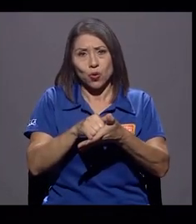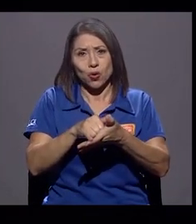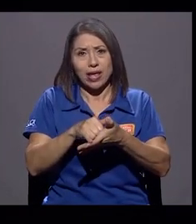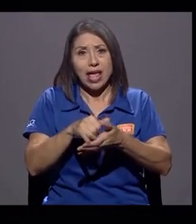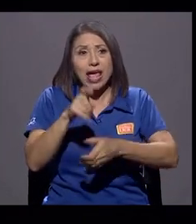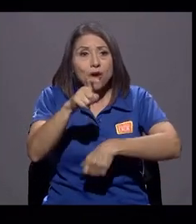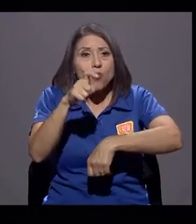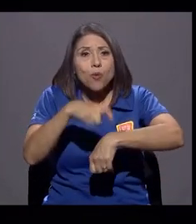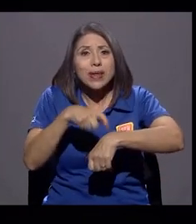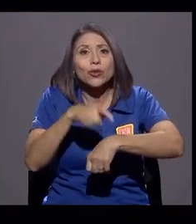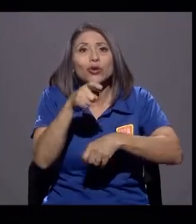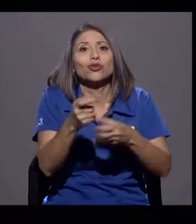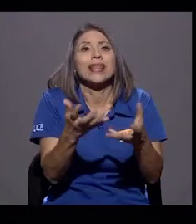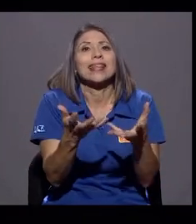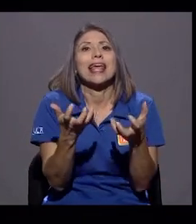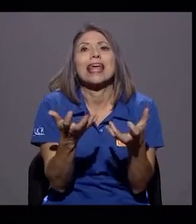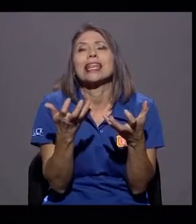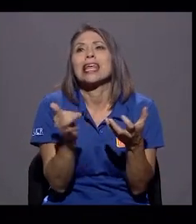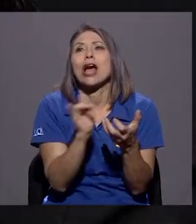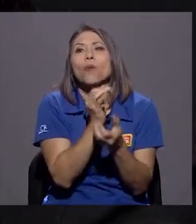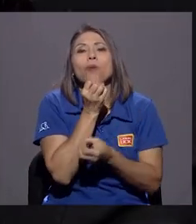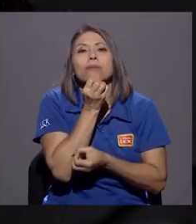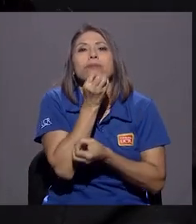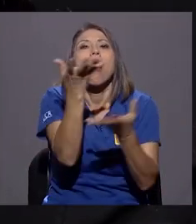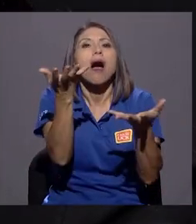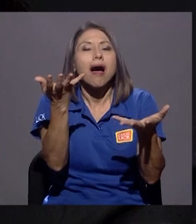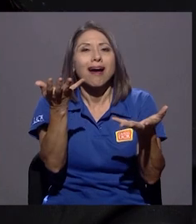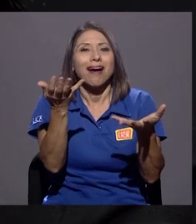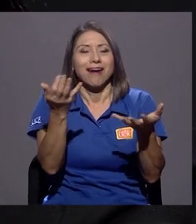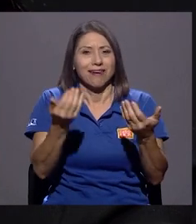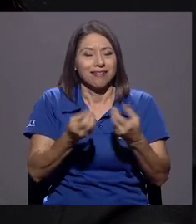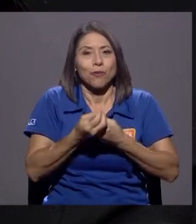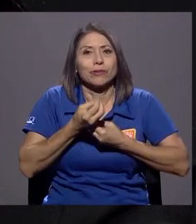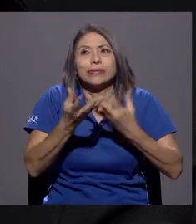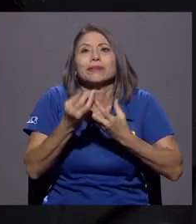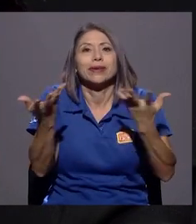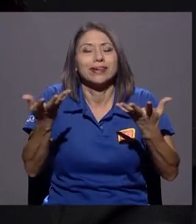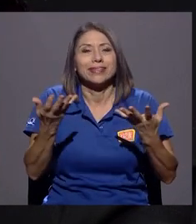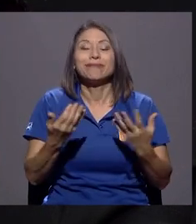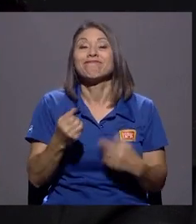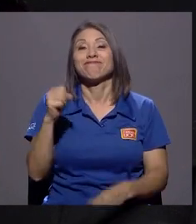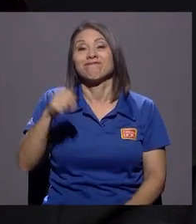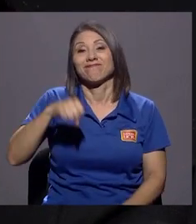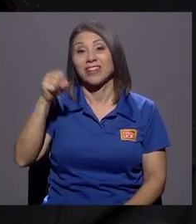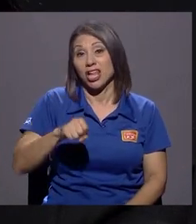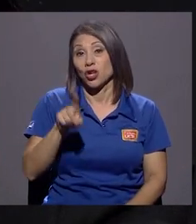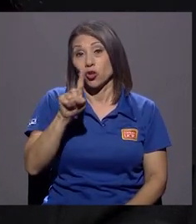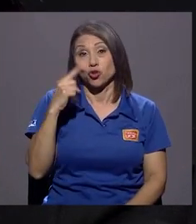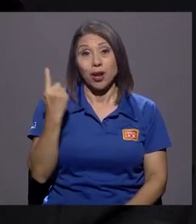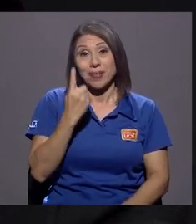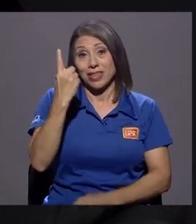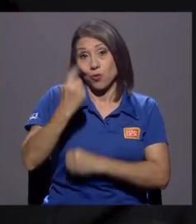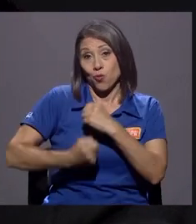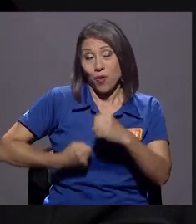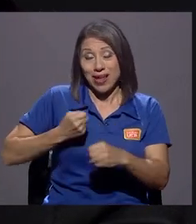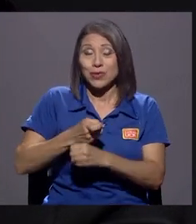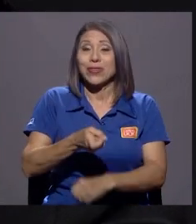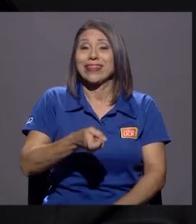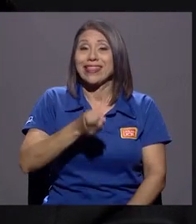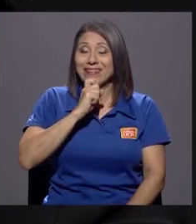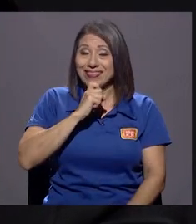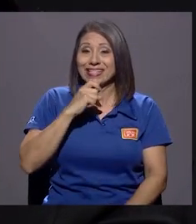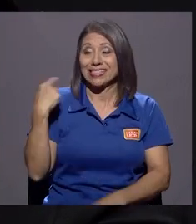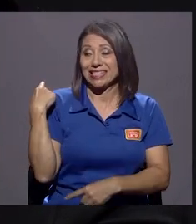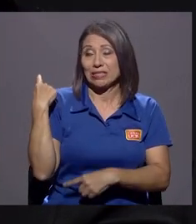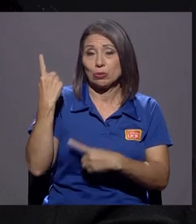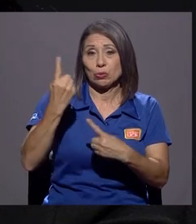casi que como una ametralladora disparar? Bueno, sí, no solo un año difícil en el que por decisión familiar